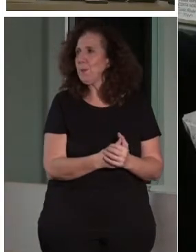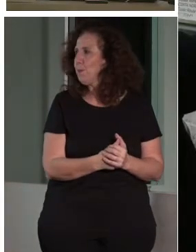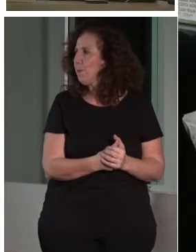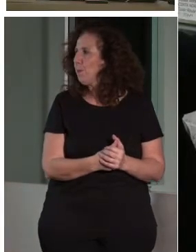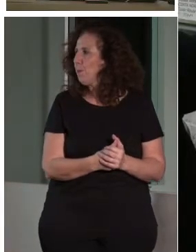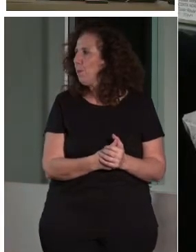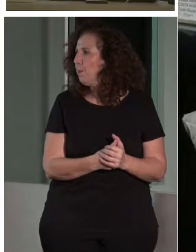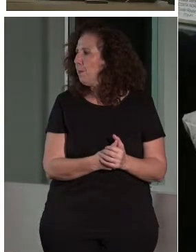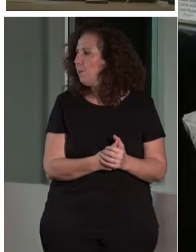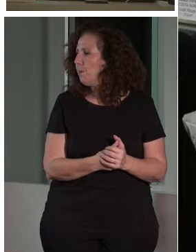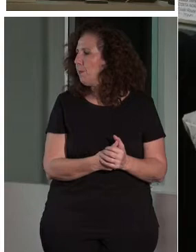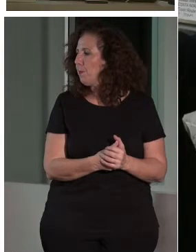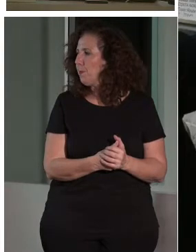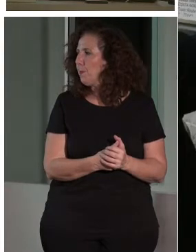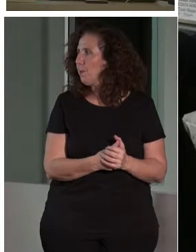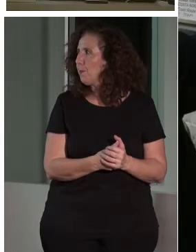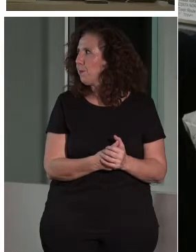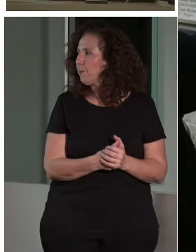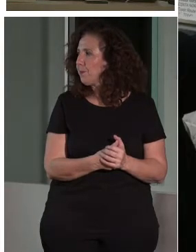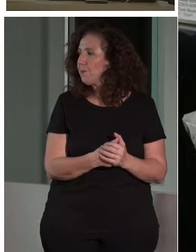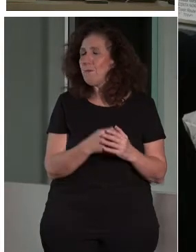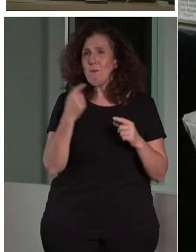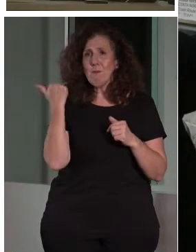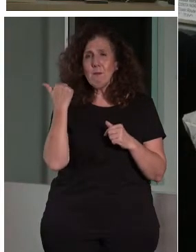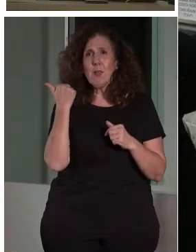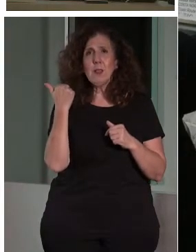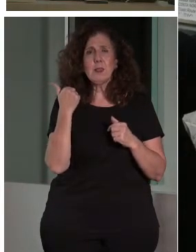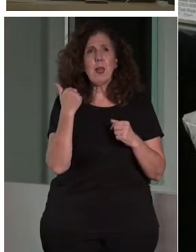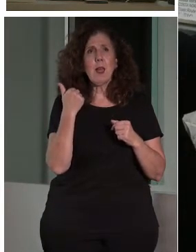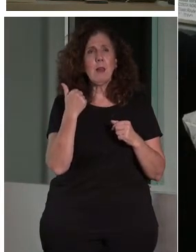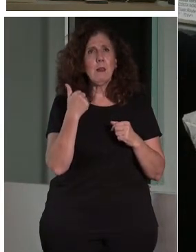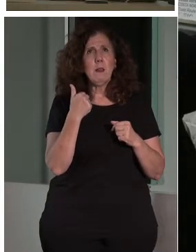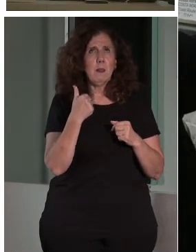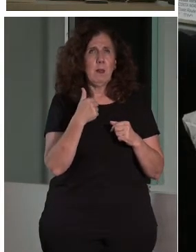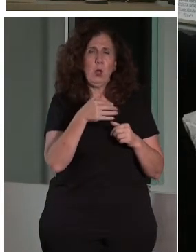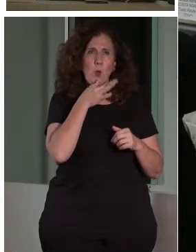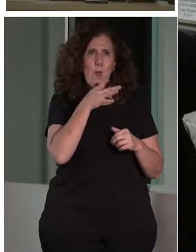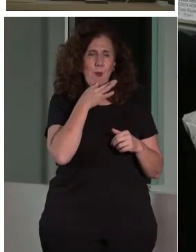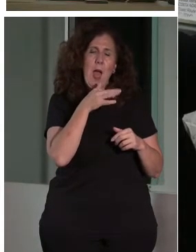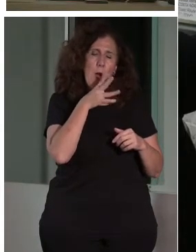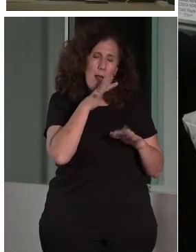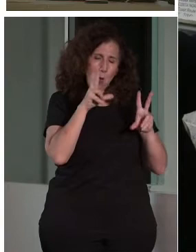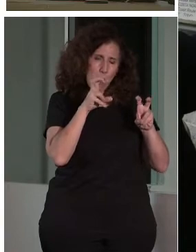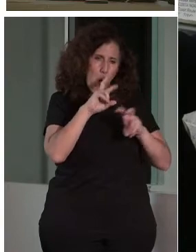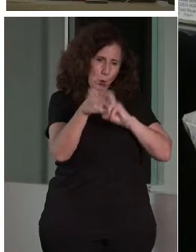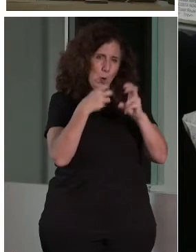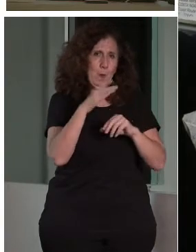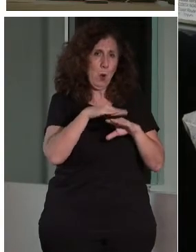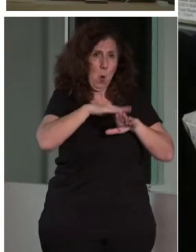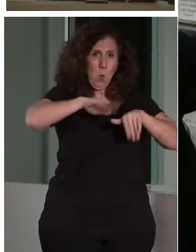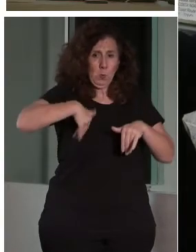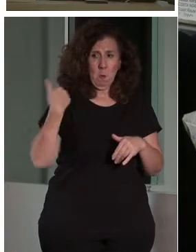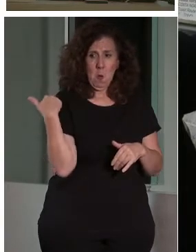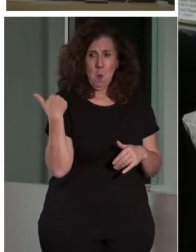Bueno, esto es la penúltima generación de paneles accesibles. Ahora no los hacemos así. Con una web app